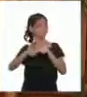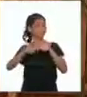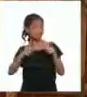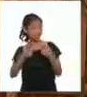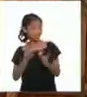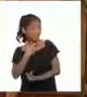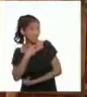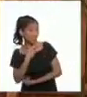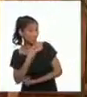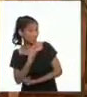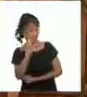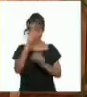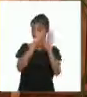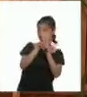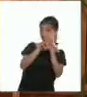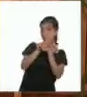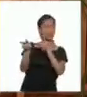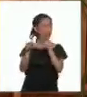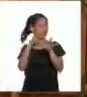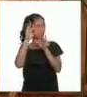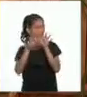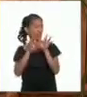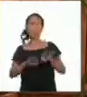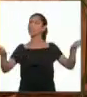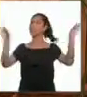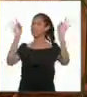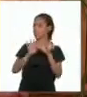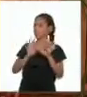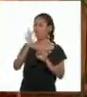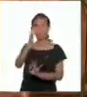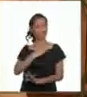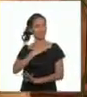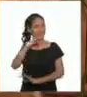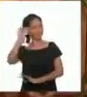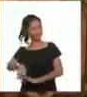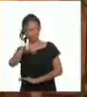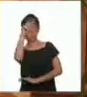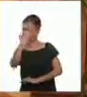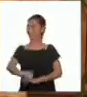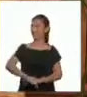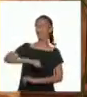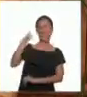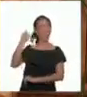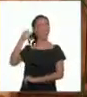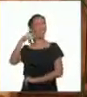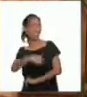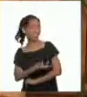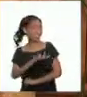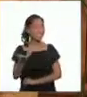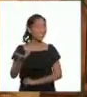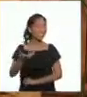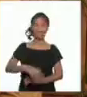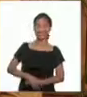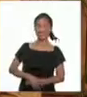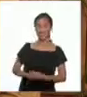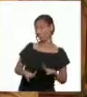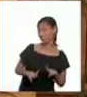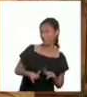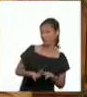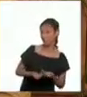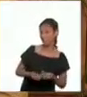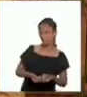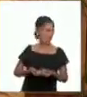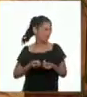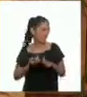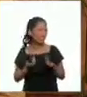Me gustó mucho la parte del video donde se habla que es importante sentirnos orgullosos de ser peruanas y peruanos. ¿Y para